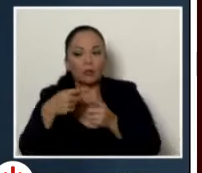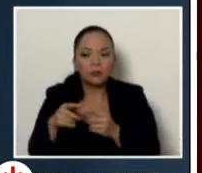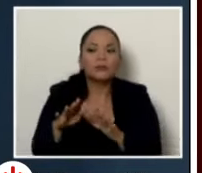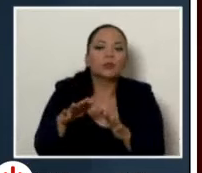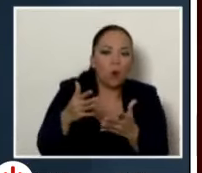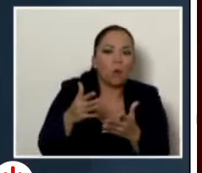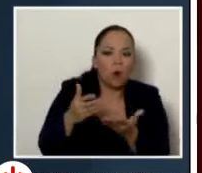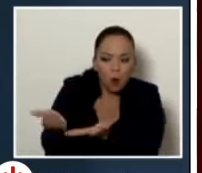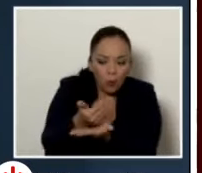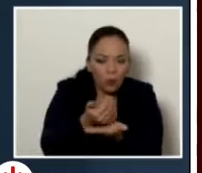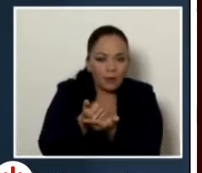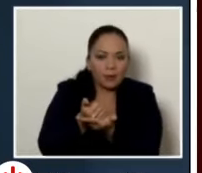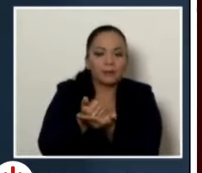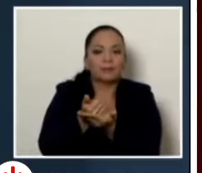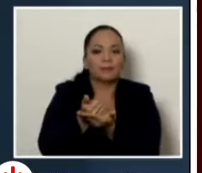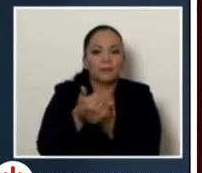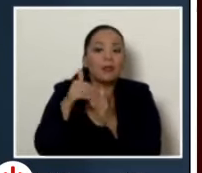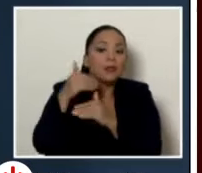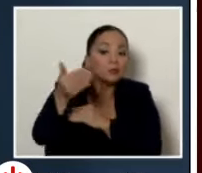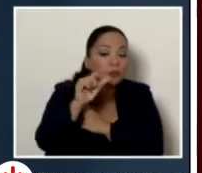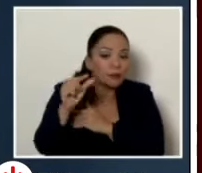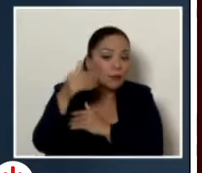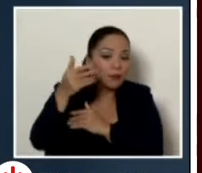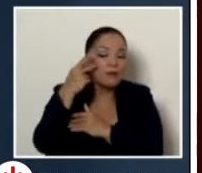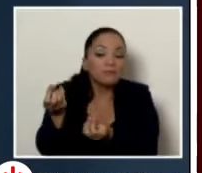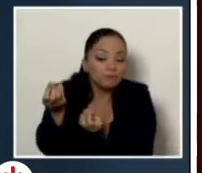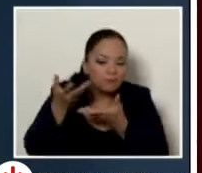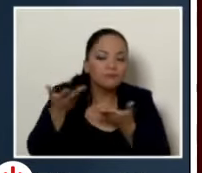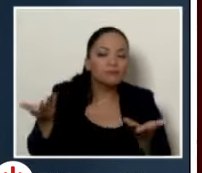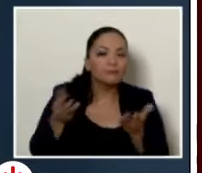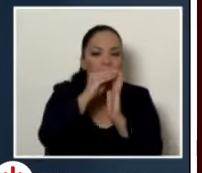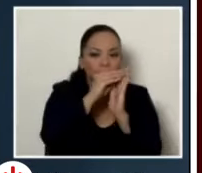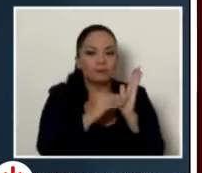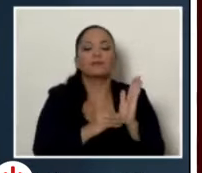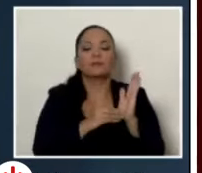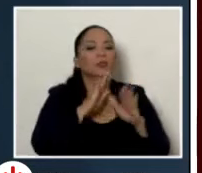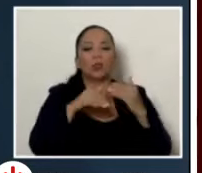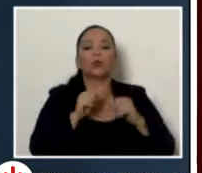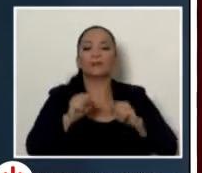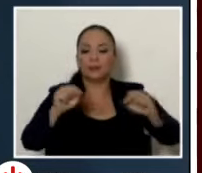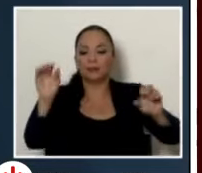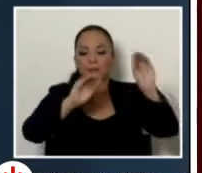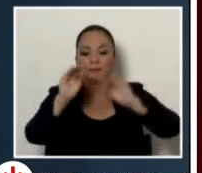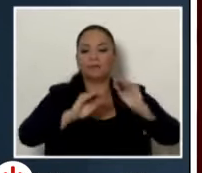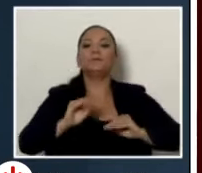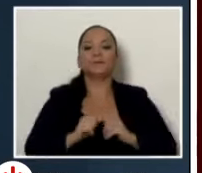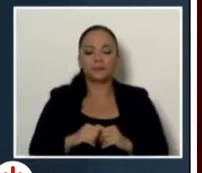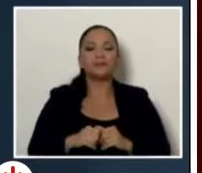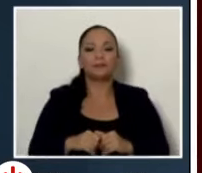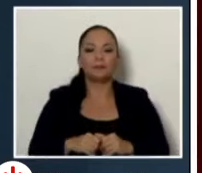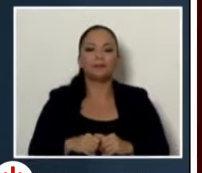y pedir un reporte en una semana sobre la sistematización y ya la gestión de cobro de los funcionarios que según la información que obtengamos de las